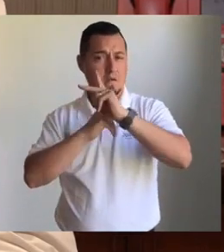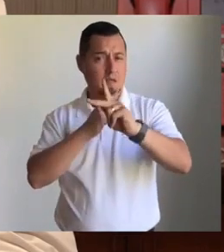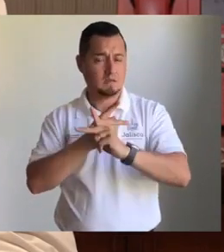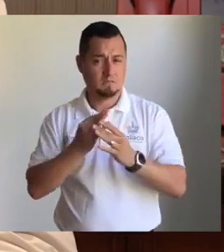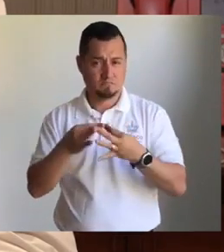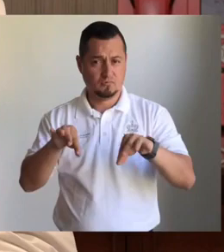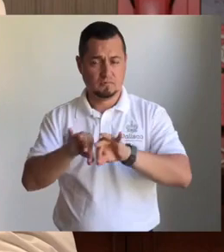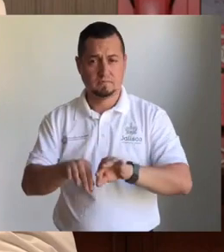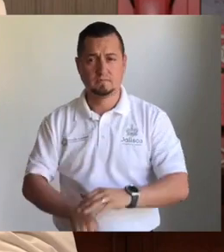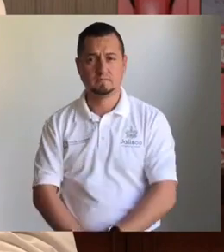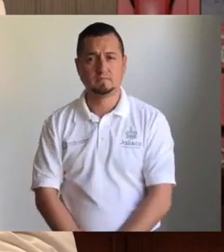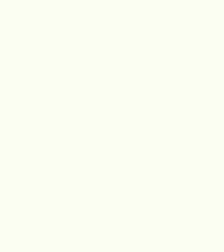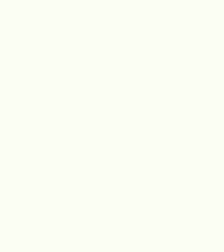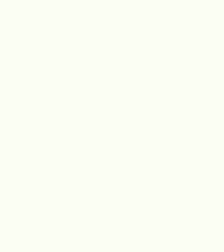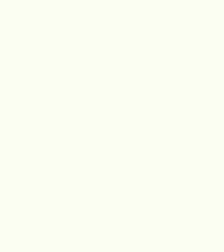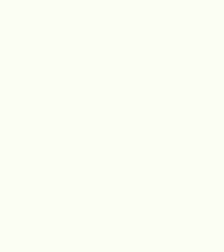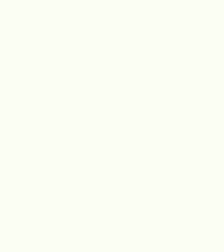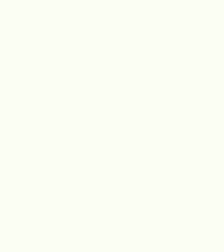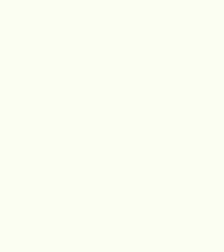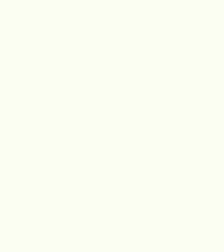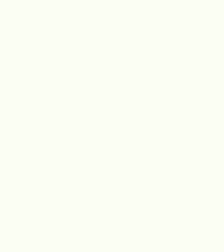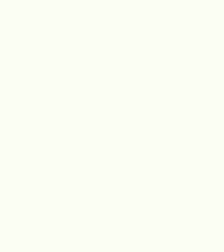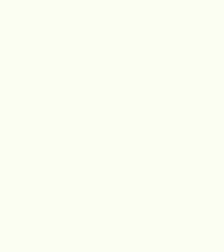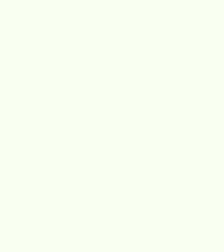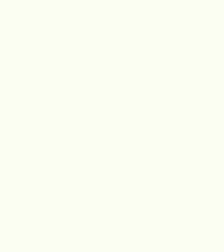podemos fallar ni a Jalisco ni a nuestro país. No le